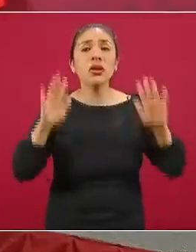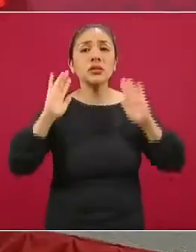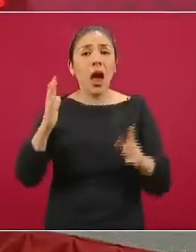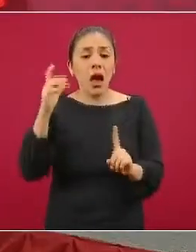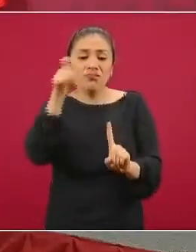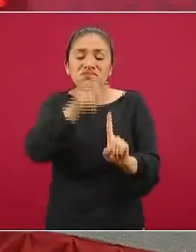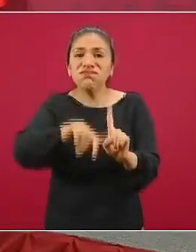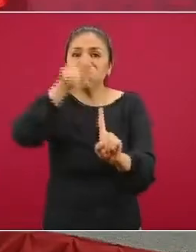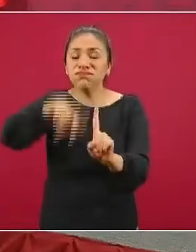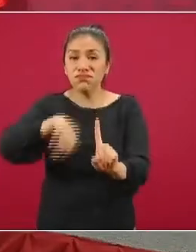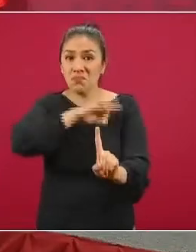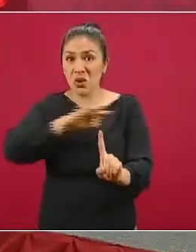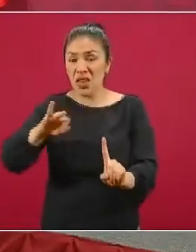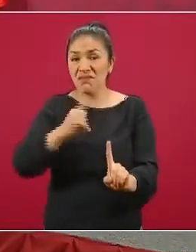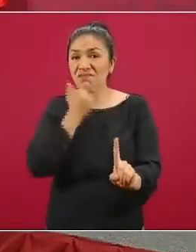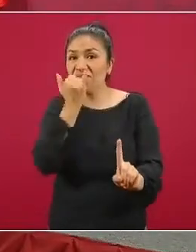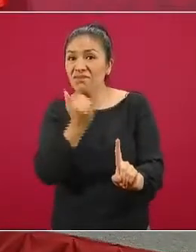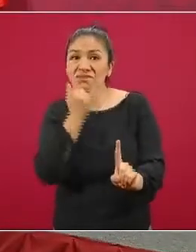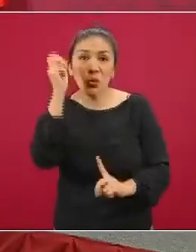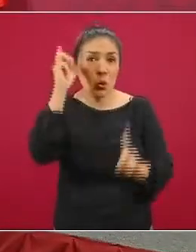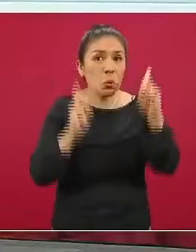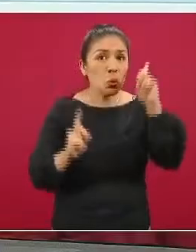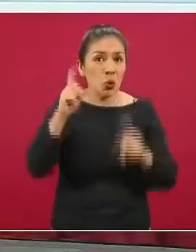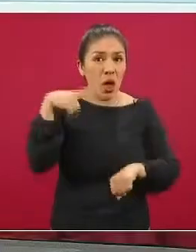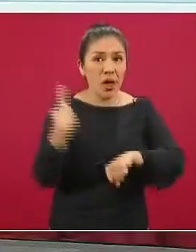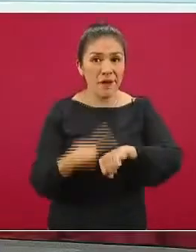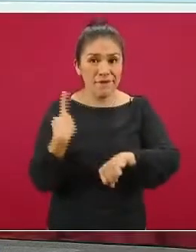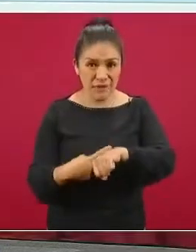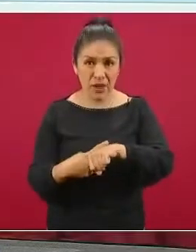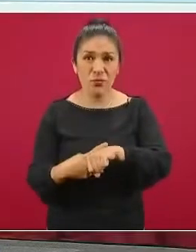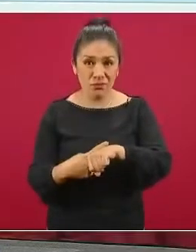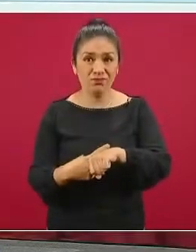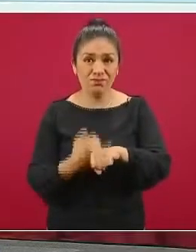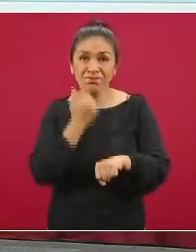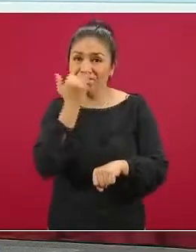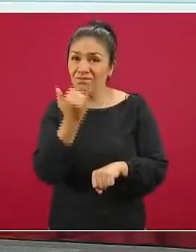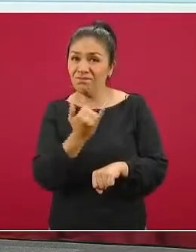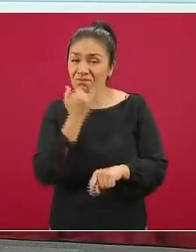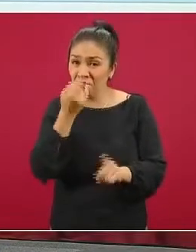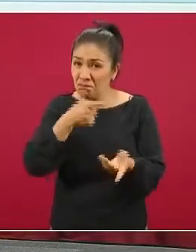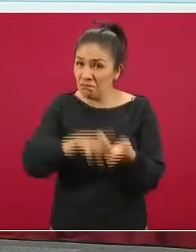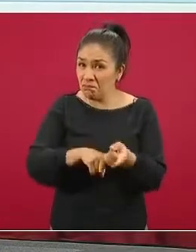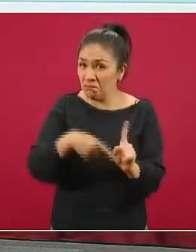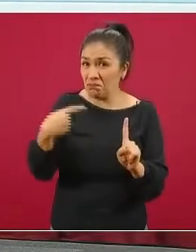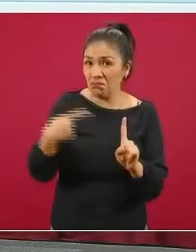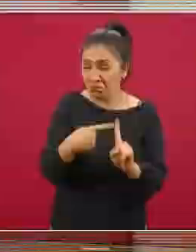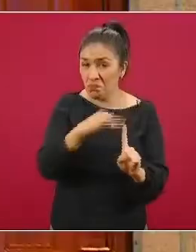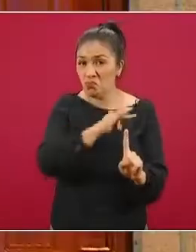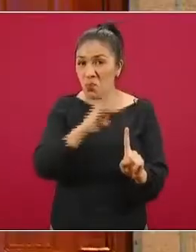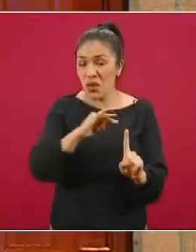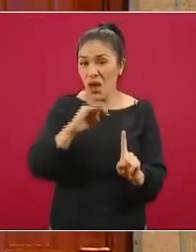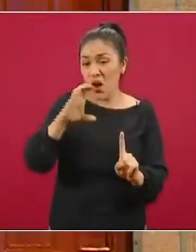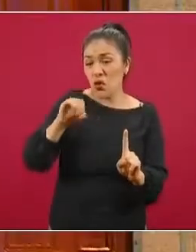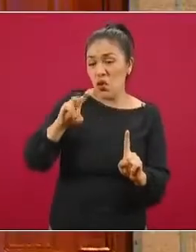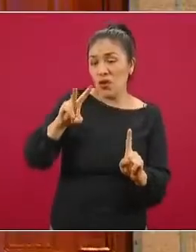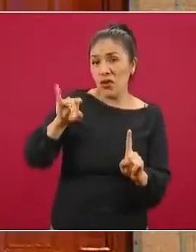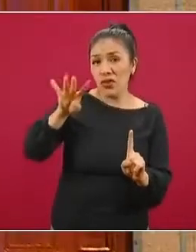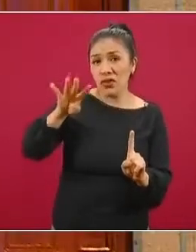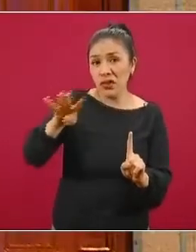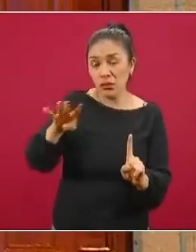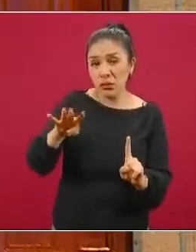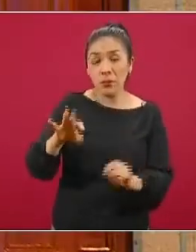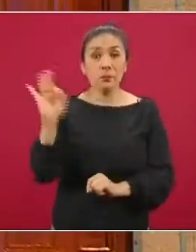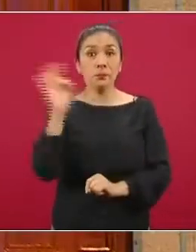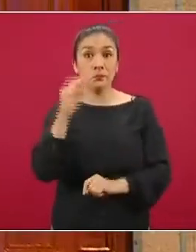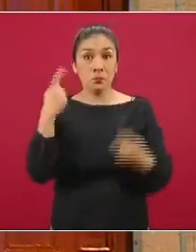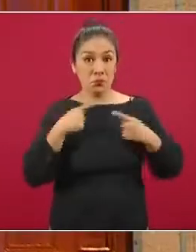clasificadas como casos probables en su momento con sospecha de la enfermedad de COVID-19. Cuando